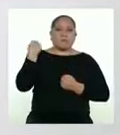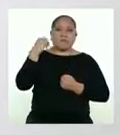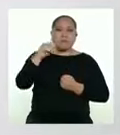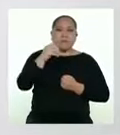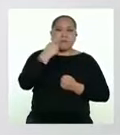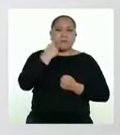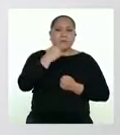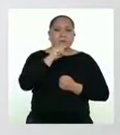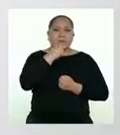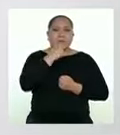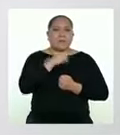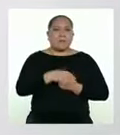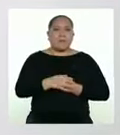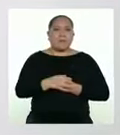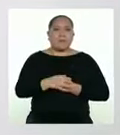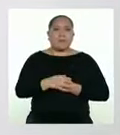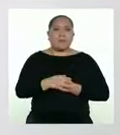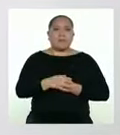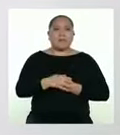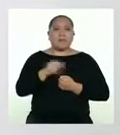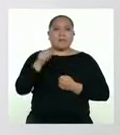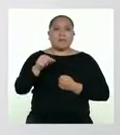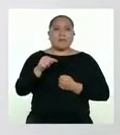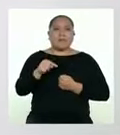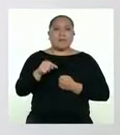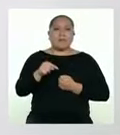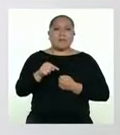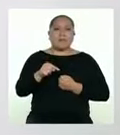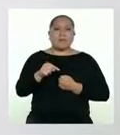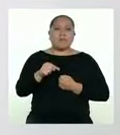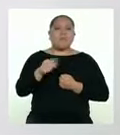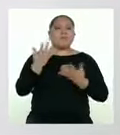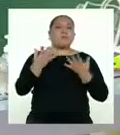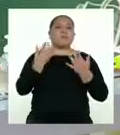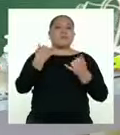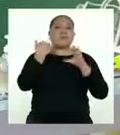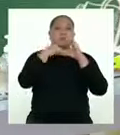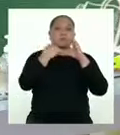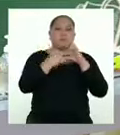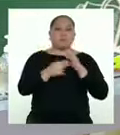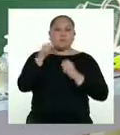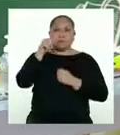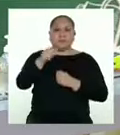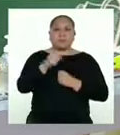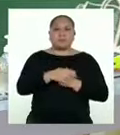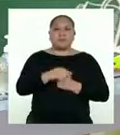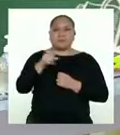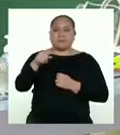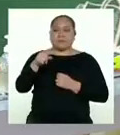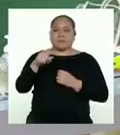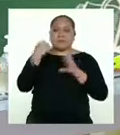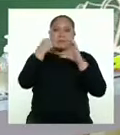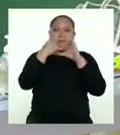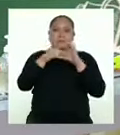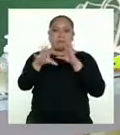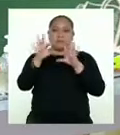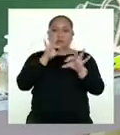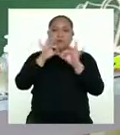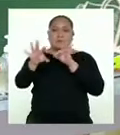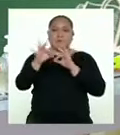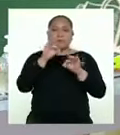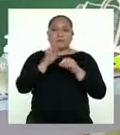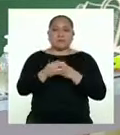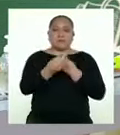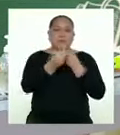los adolescentes tienen acceso a redes sociales e internet? Es de ahí, de internet, de donde sacan una